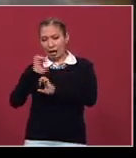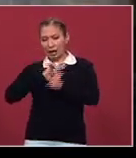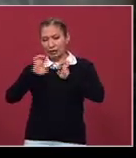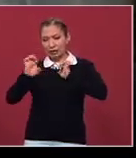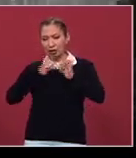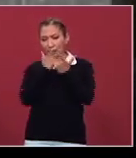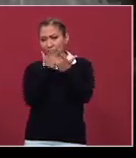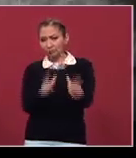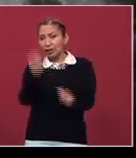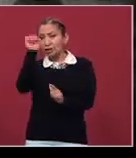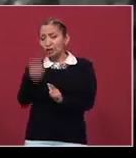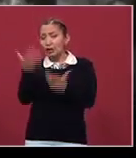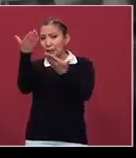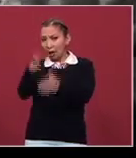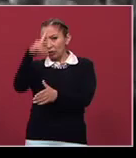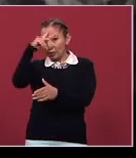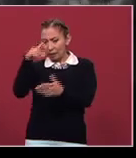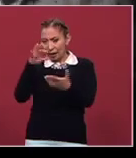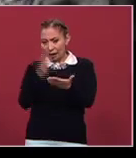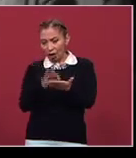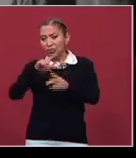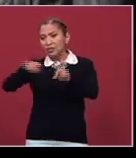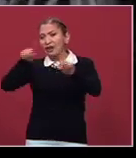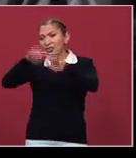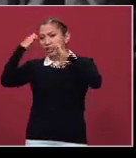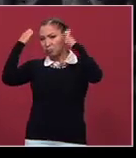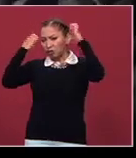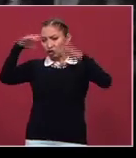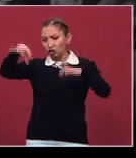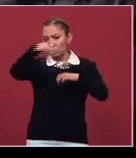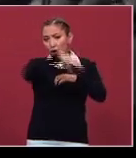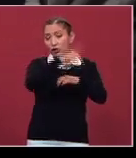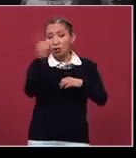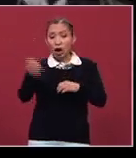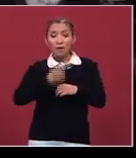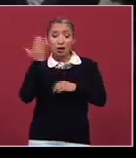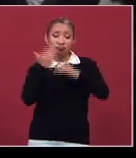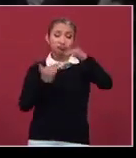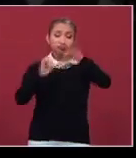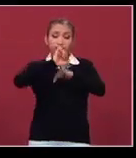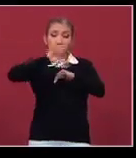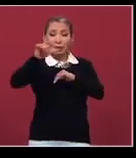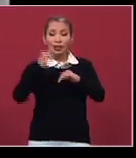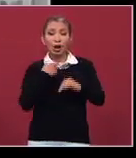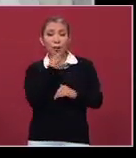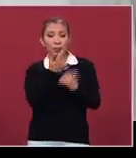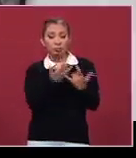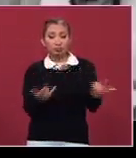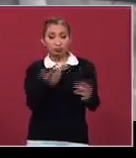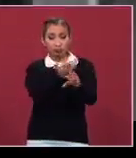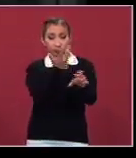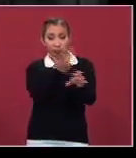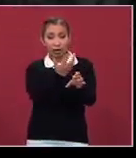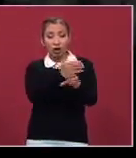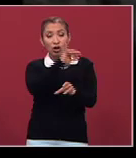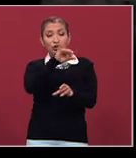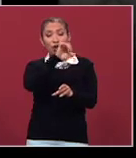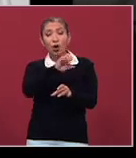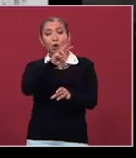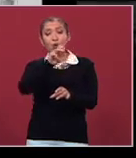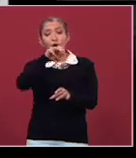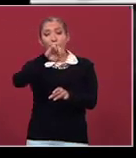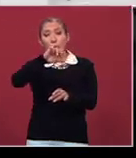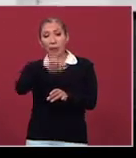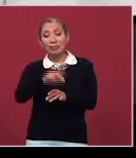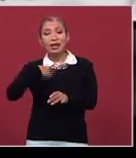Libertador del Sur del Banco de México, varias exposiciones y una conferencia magistral del historiador norteamericano John Womack